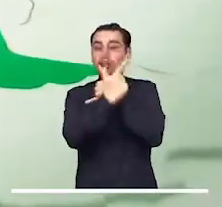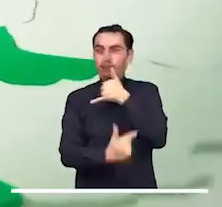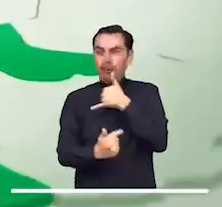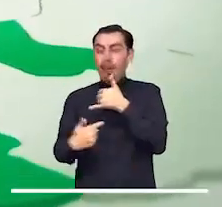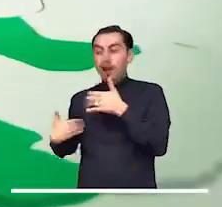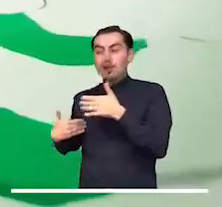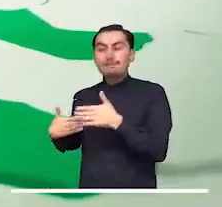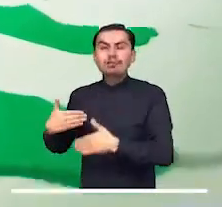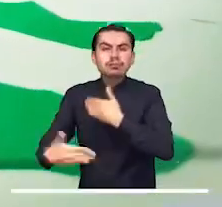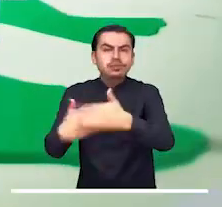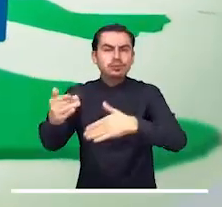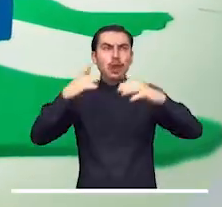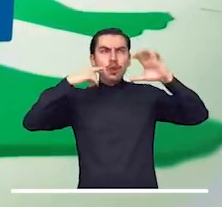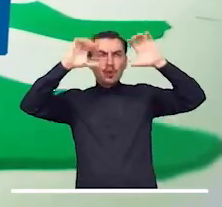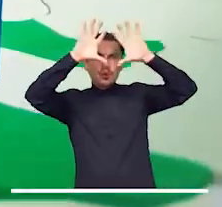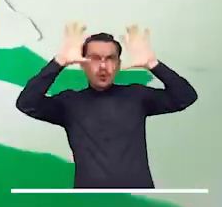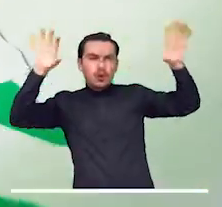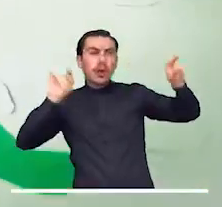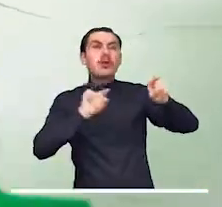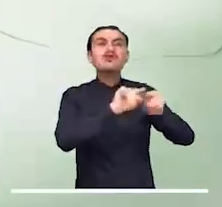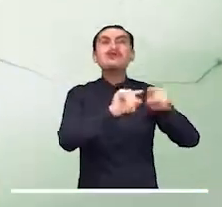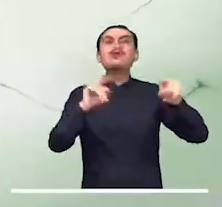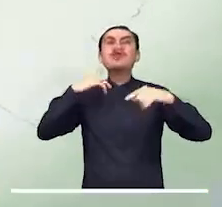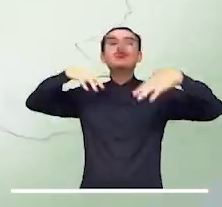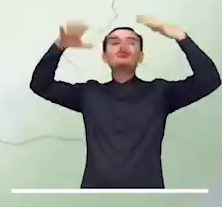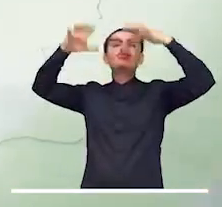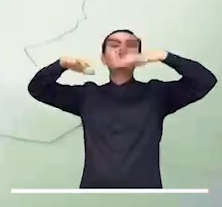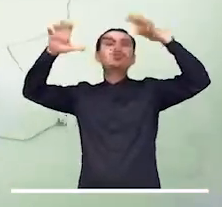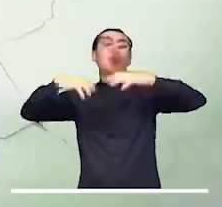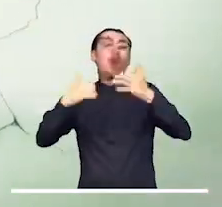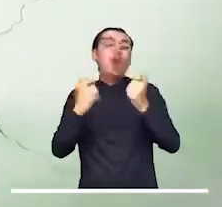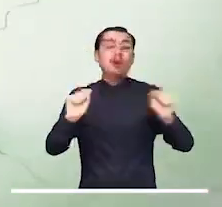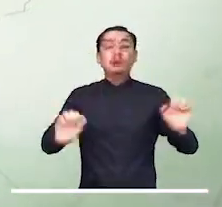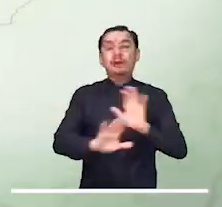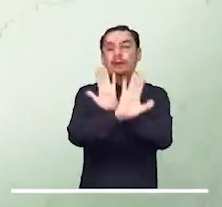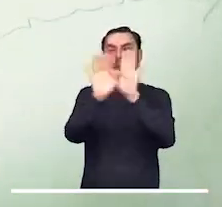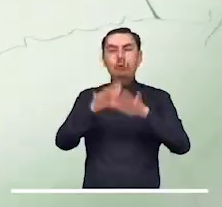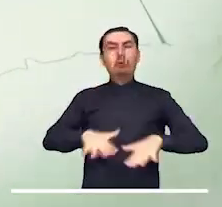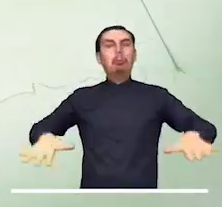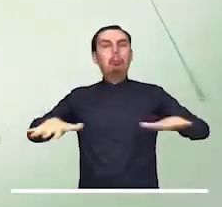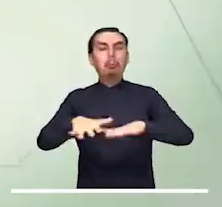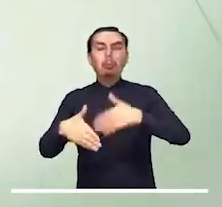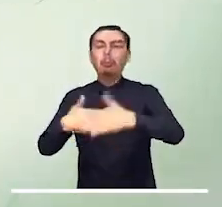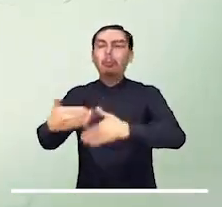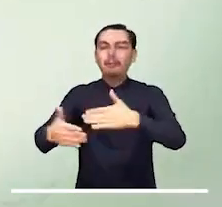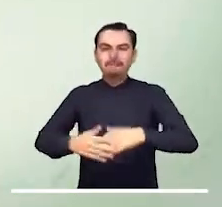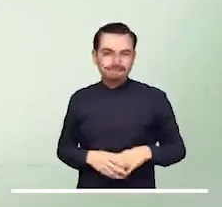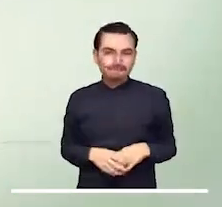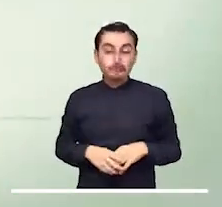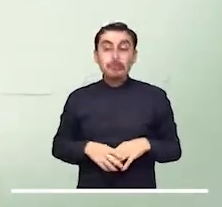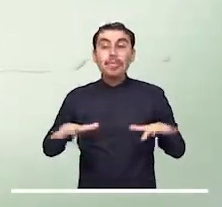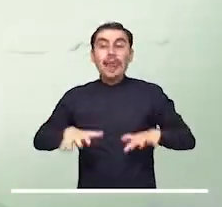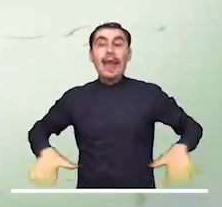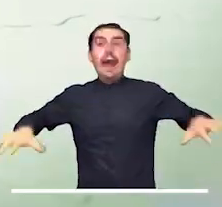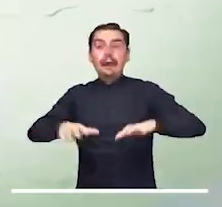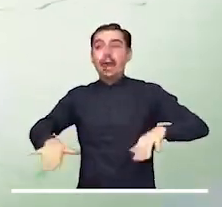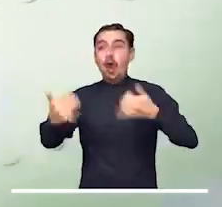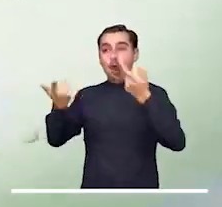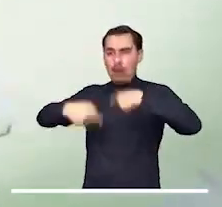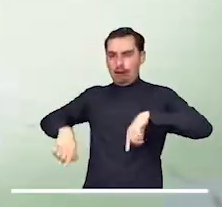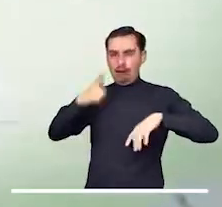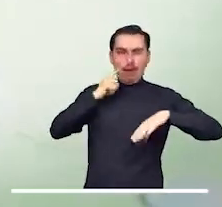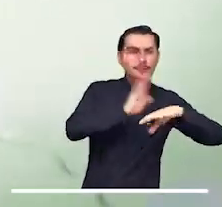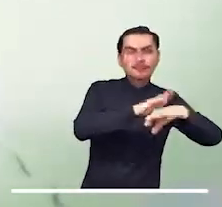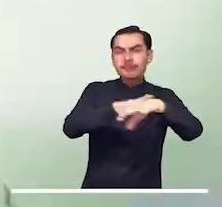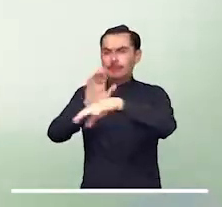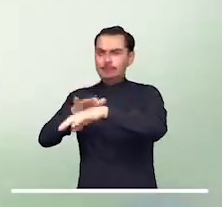esconderán durante las primeras horas del día. Poca actividad se espera en los Andes, pues se pronostican precipitaciones